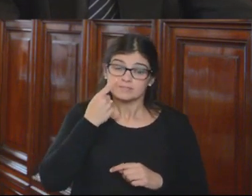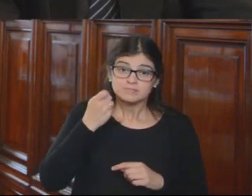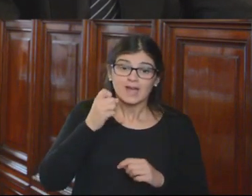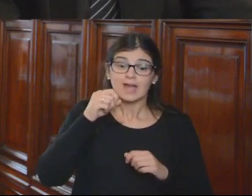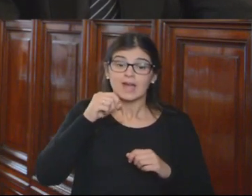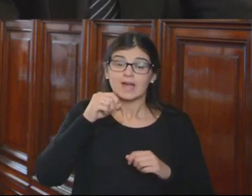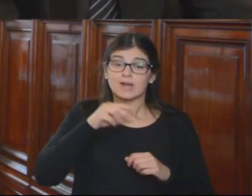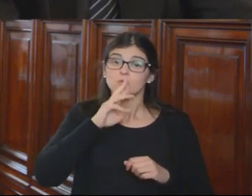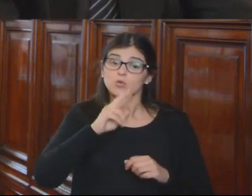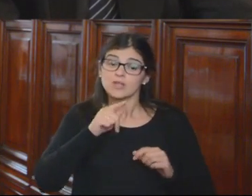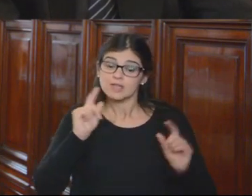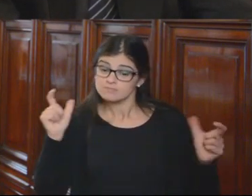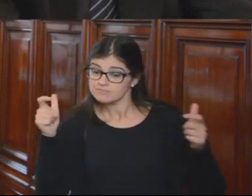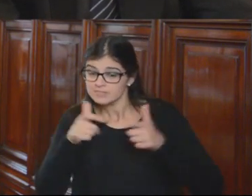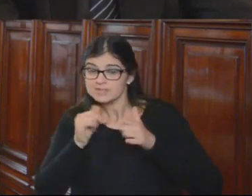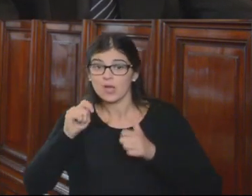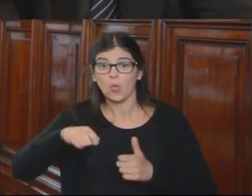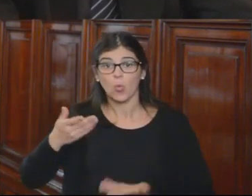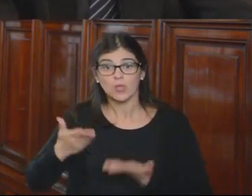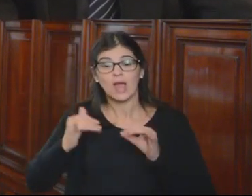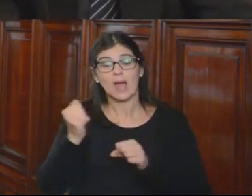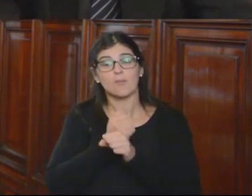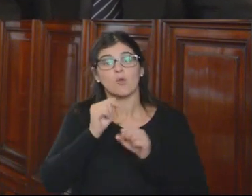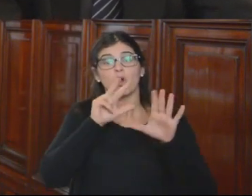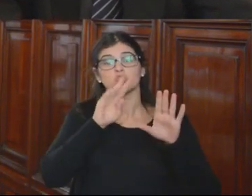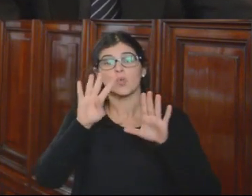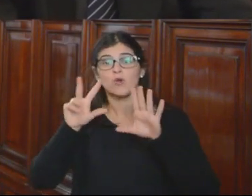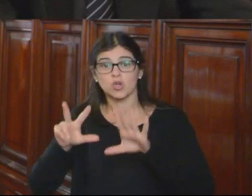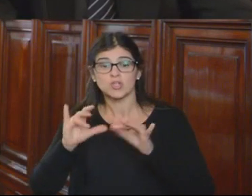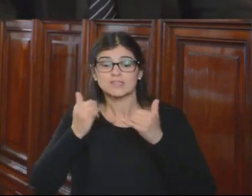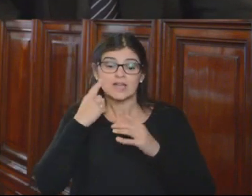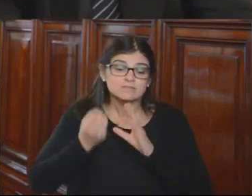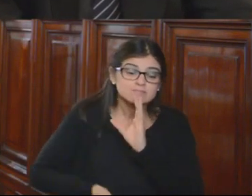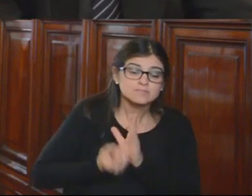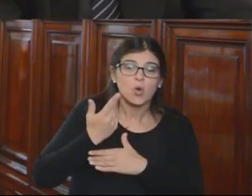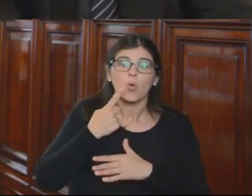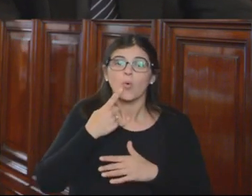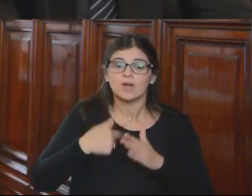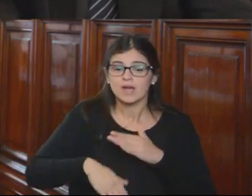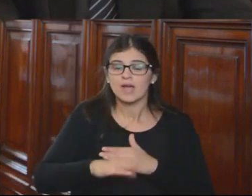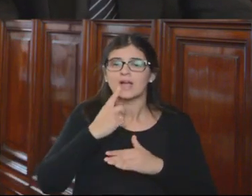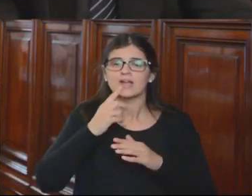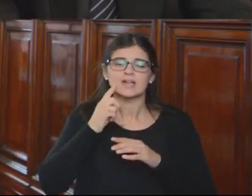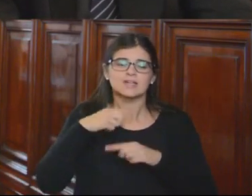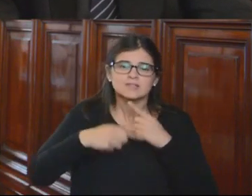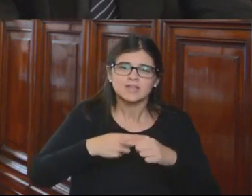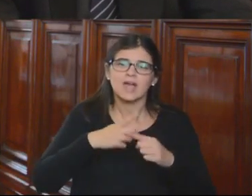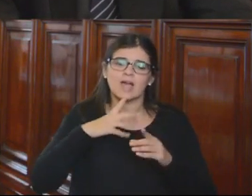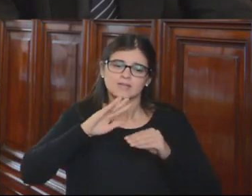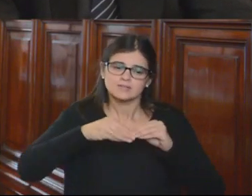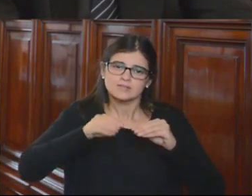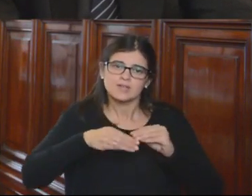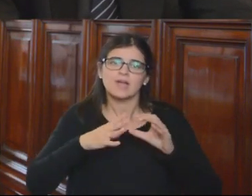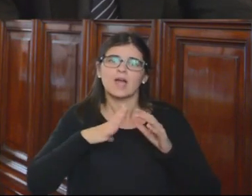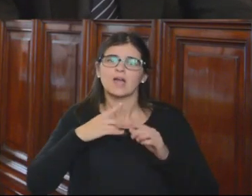de esta cumbre de justicia se aprobó la Ley 898, que crea una comisión de seguimiento e implementación a las